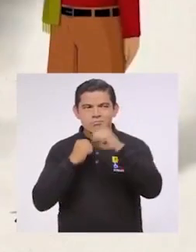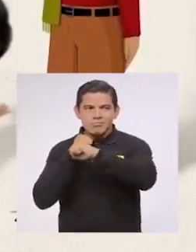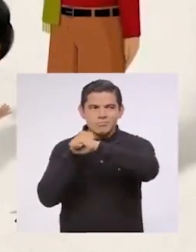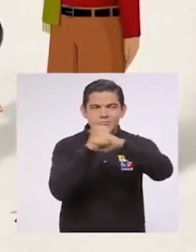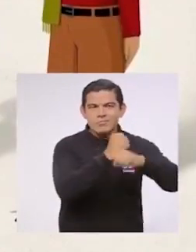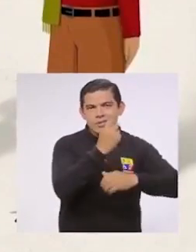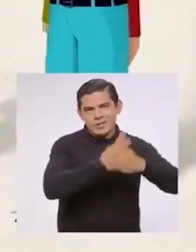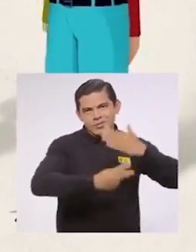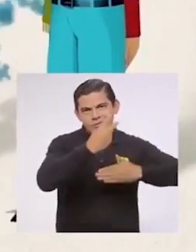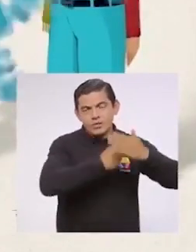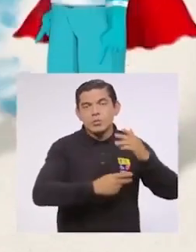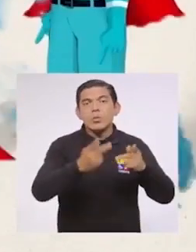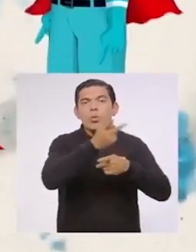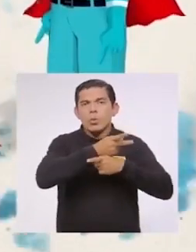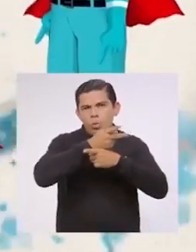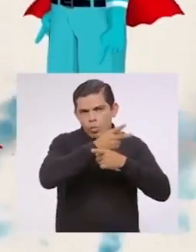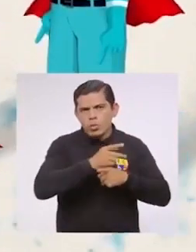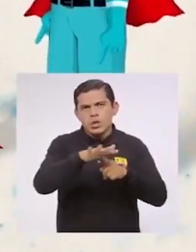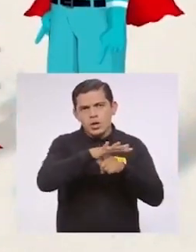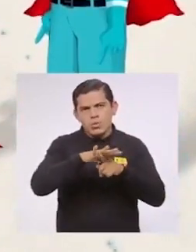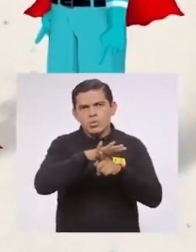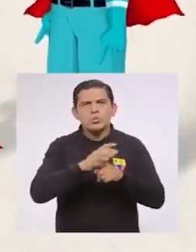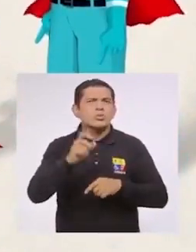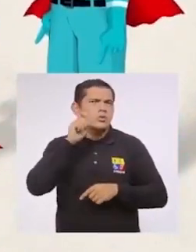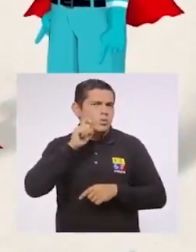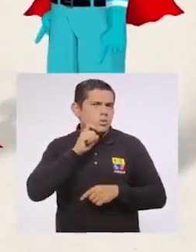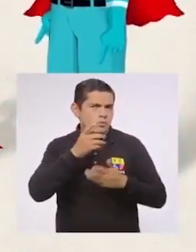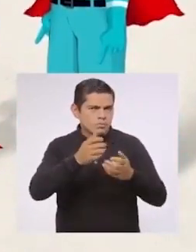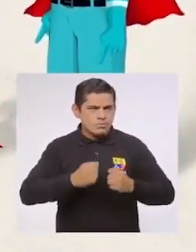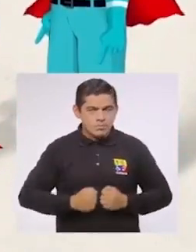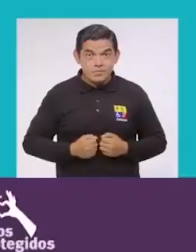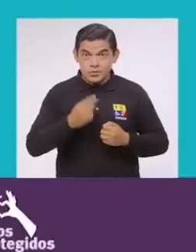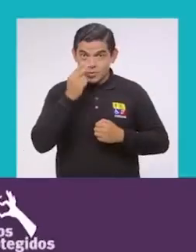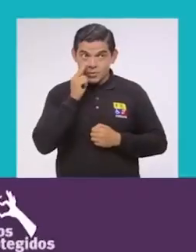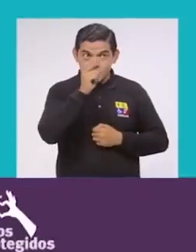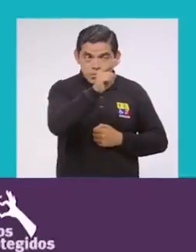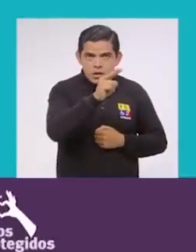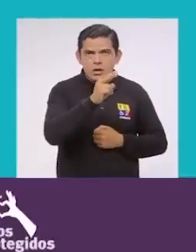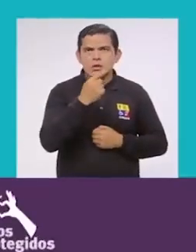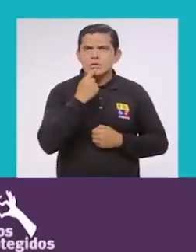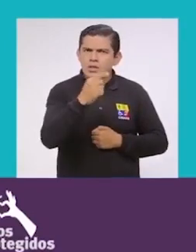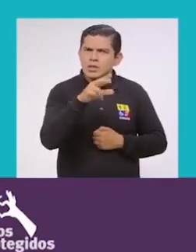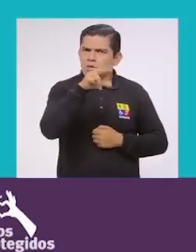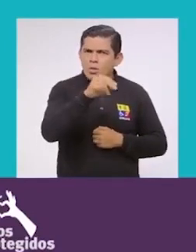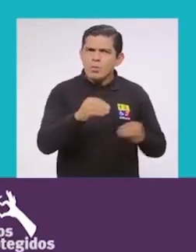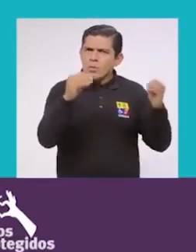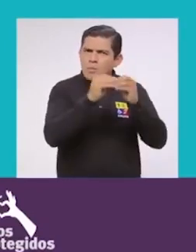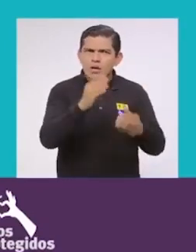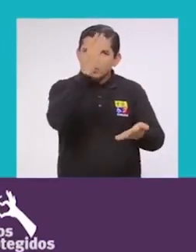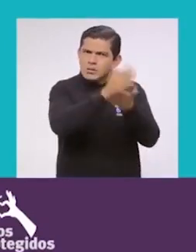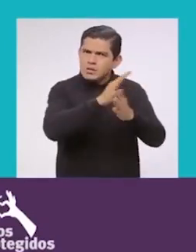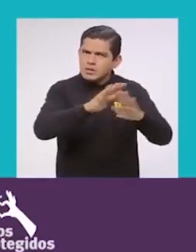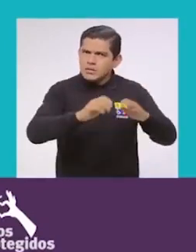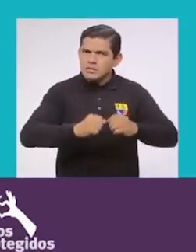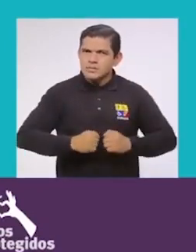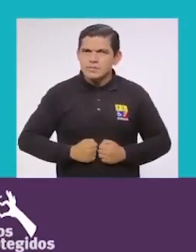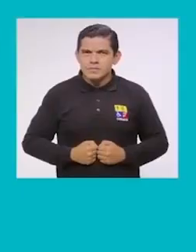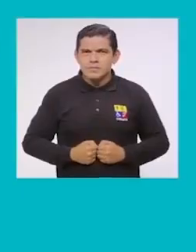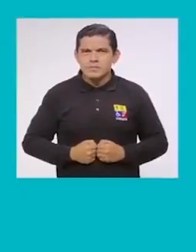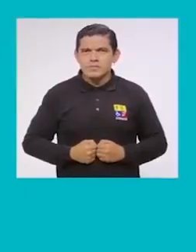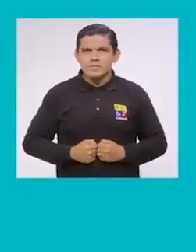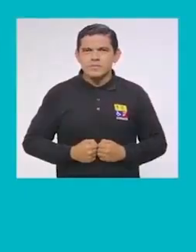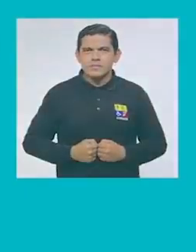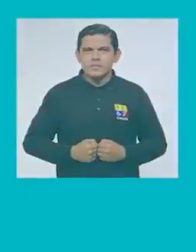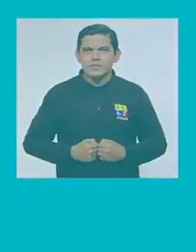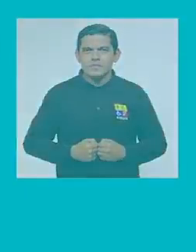conviértete en el super héroe de tus hijos para protegerlos del abuso sexual. Ahora que lo ves, di no más.